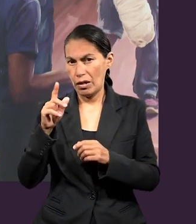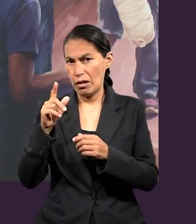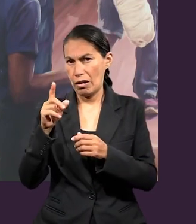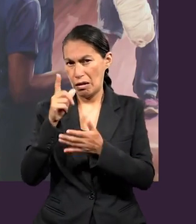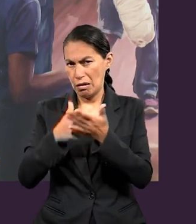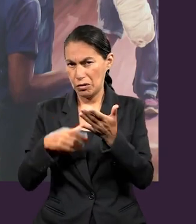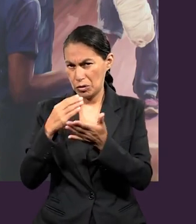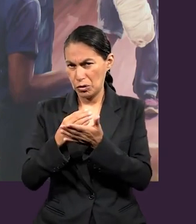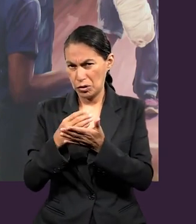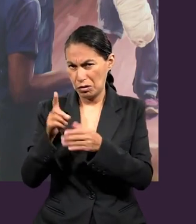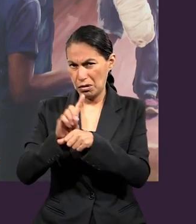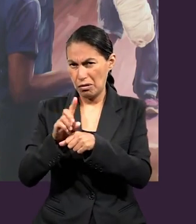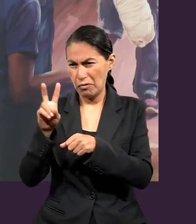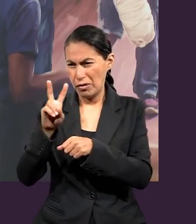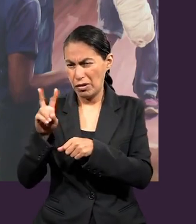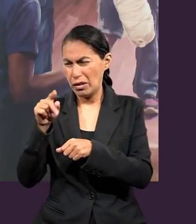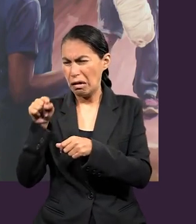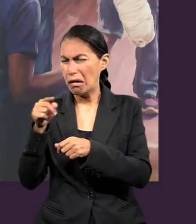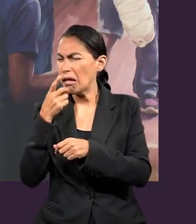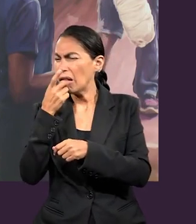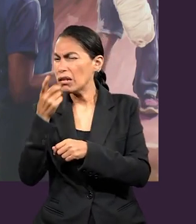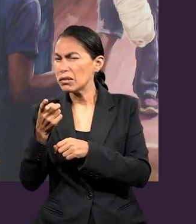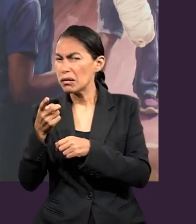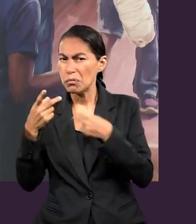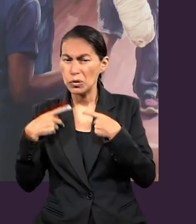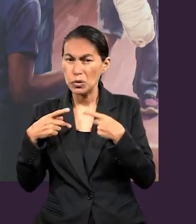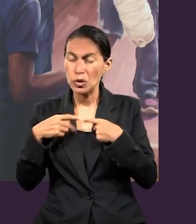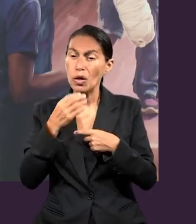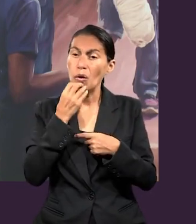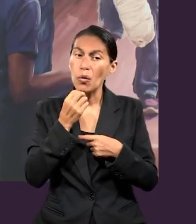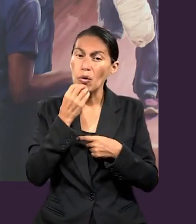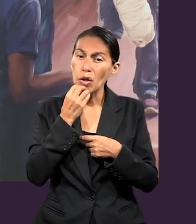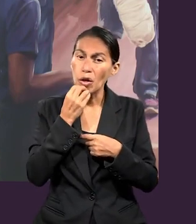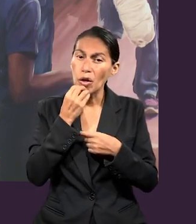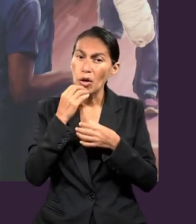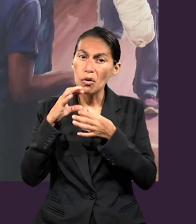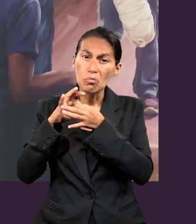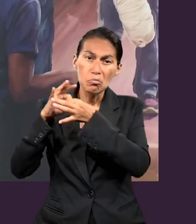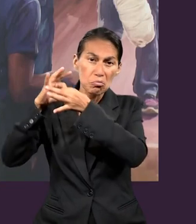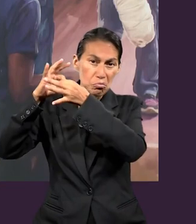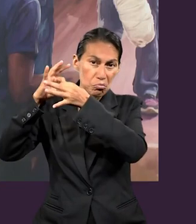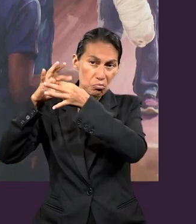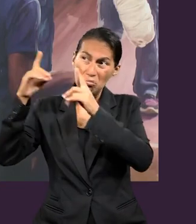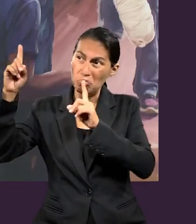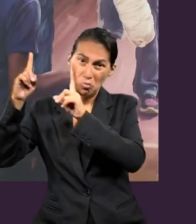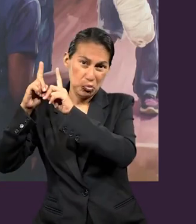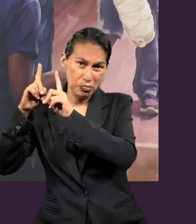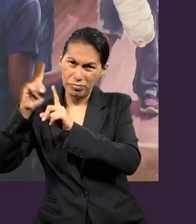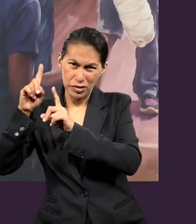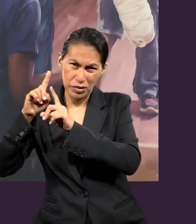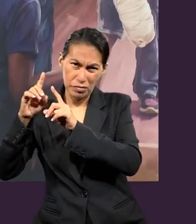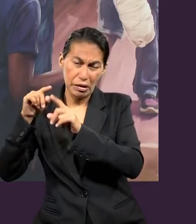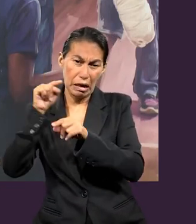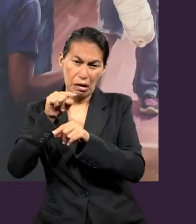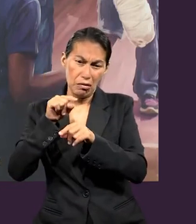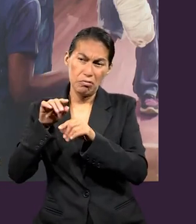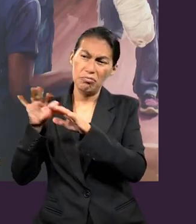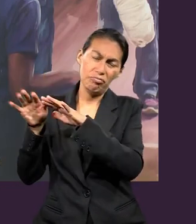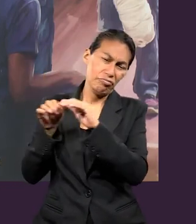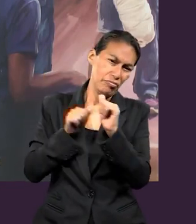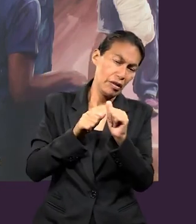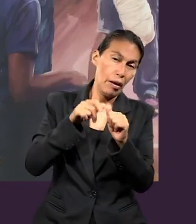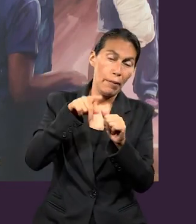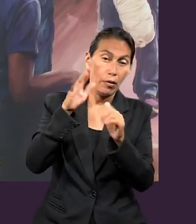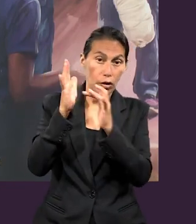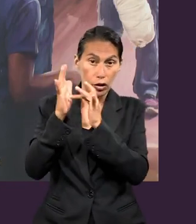nos mencionaba que aunque los judíos no quisieron estar con Jesús, Jesús no les rechazó de su